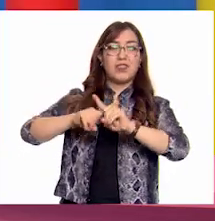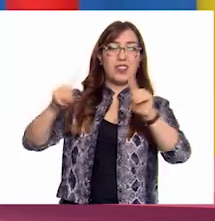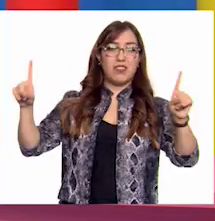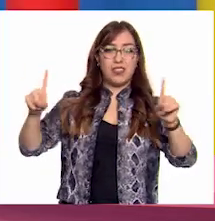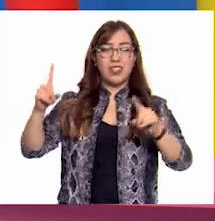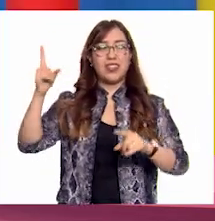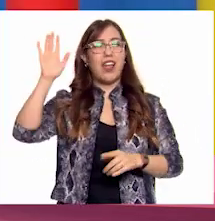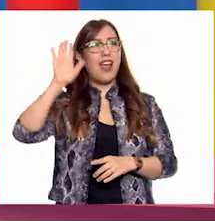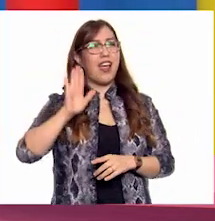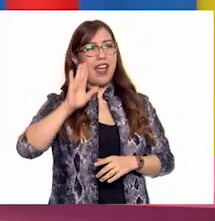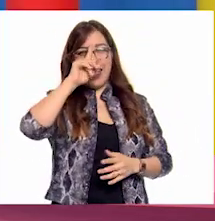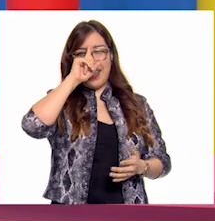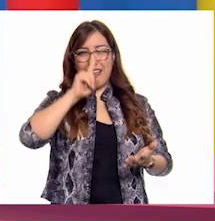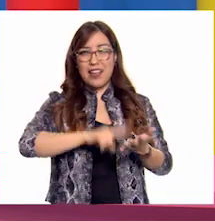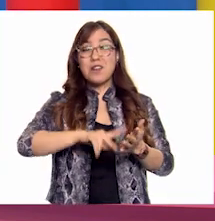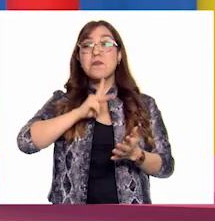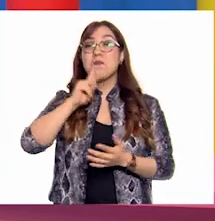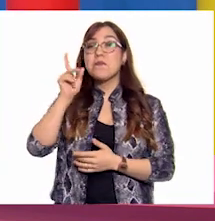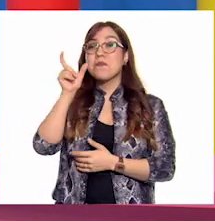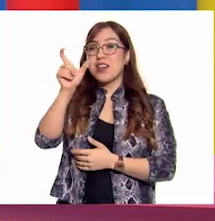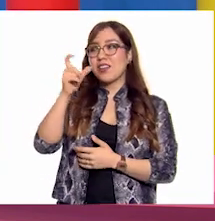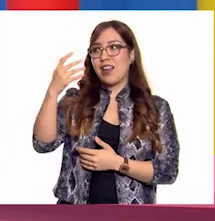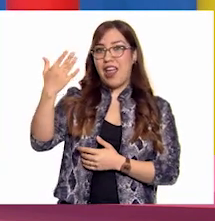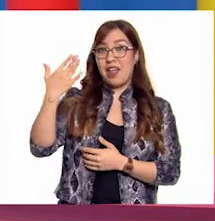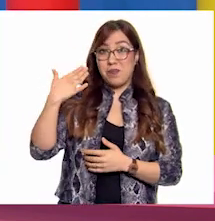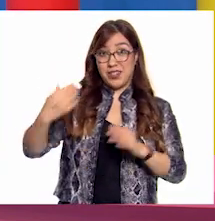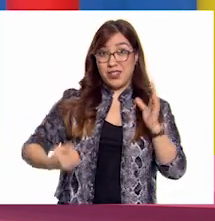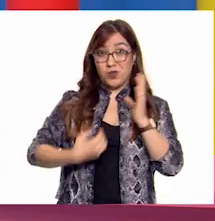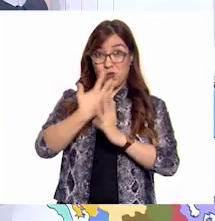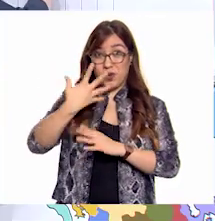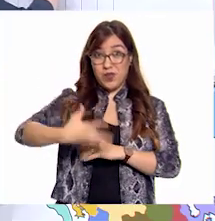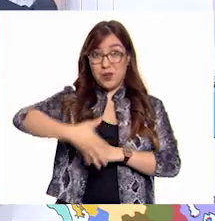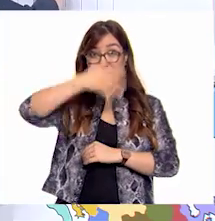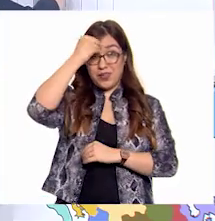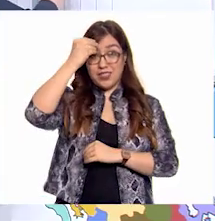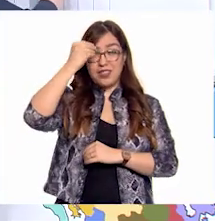disensos, maestra. La palabra nueva que hemos aprendido, ¿eh? ¡Mmm! ¡Mmm!